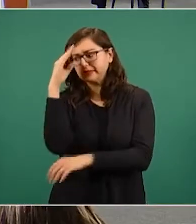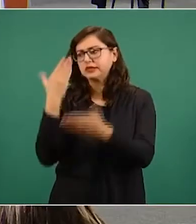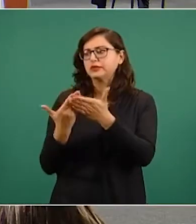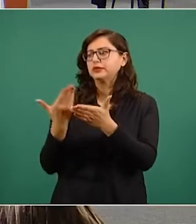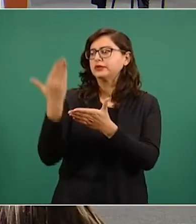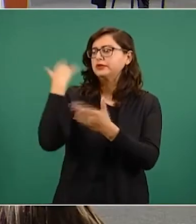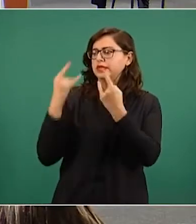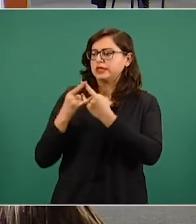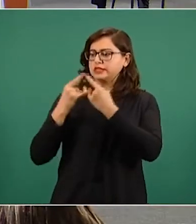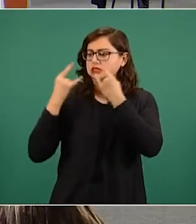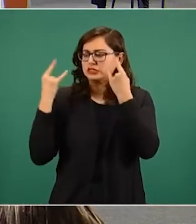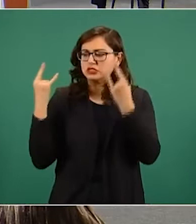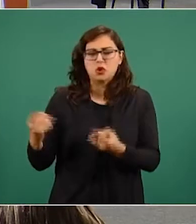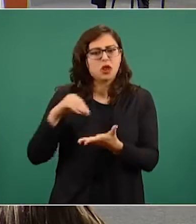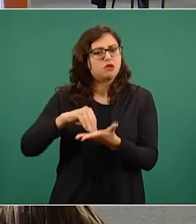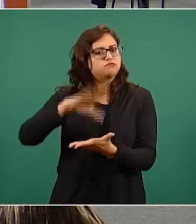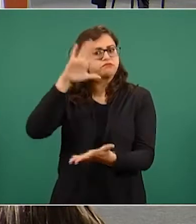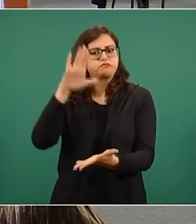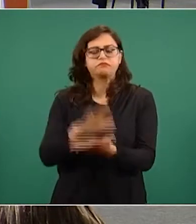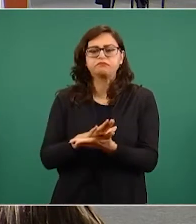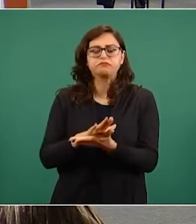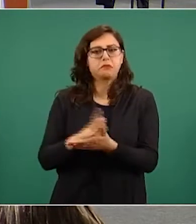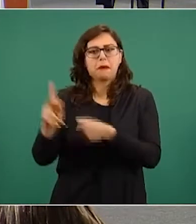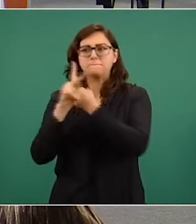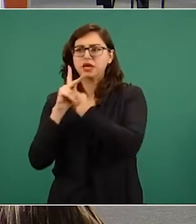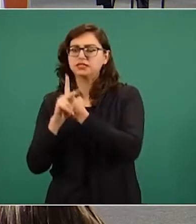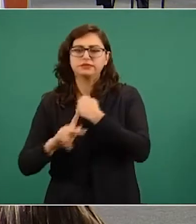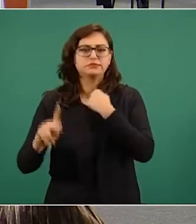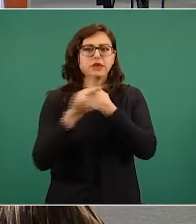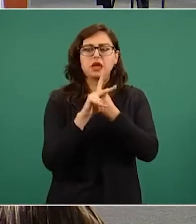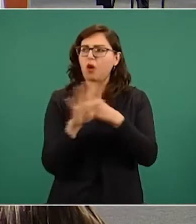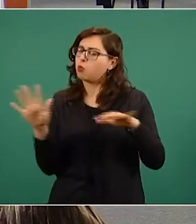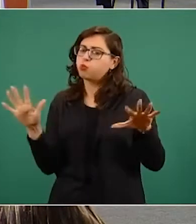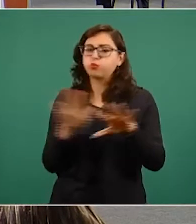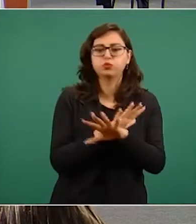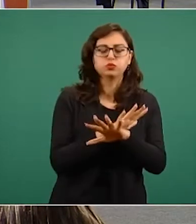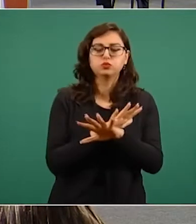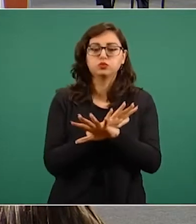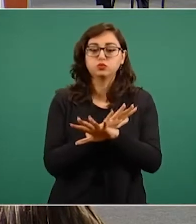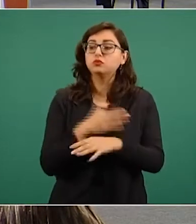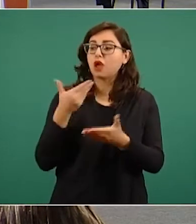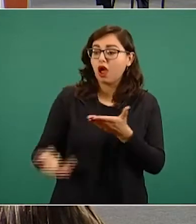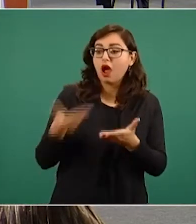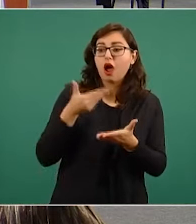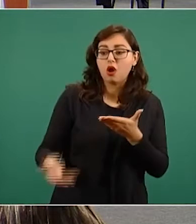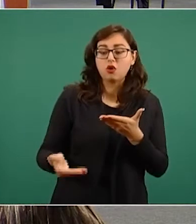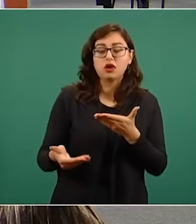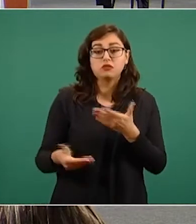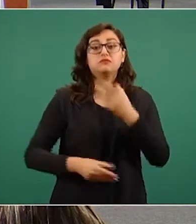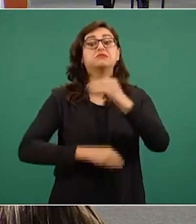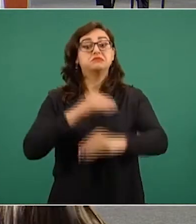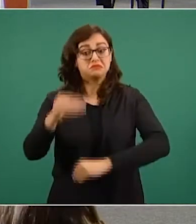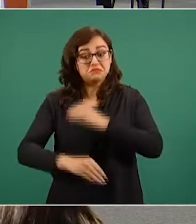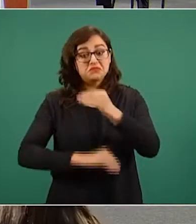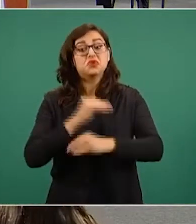decisiva la historia de nuestras naciones y que aún generan encendidas polémicas